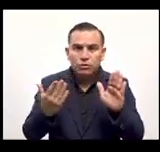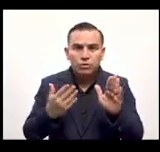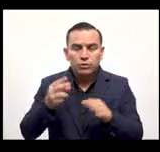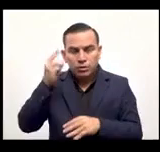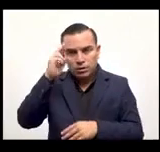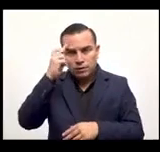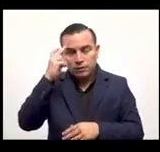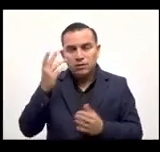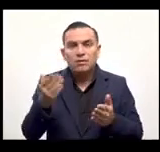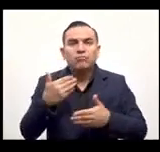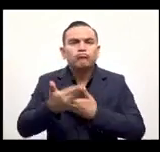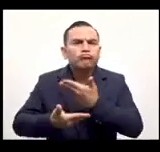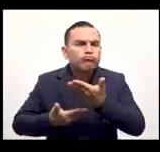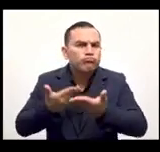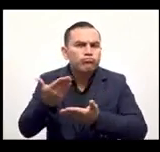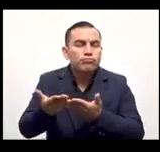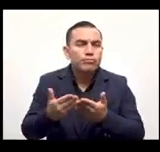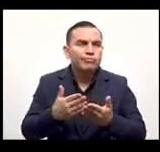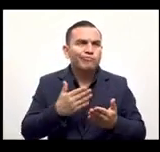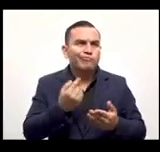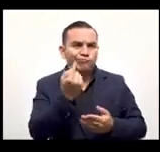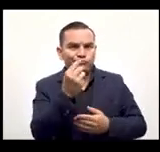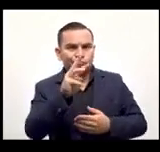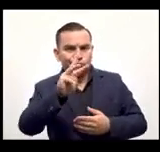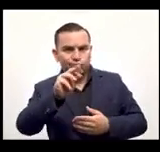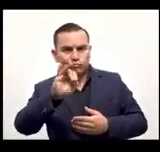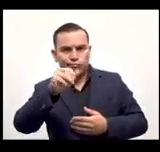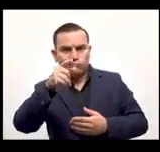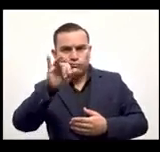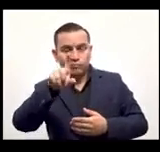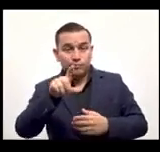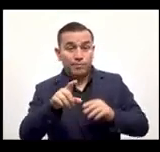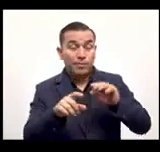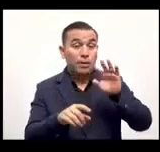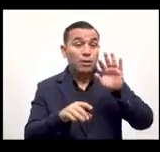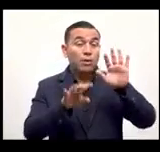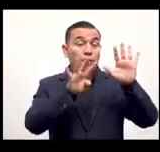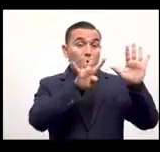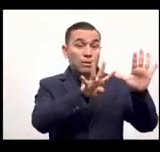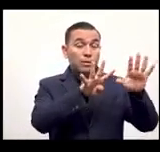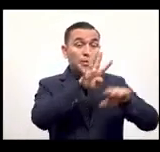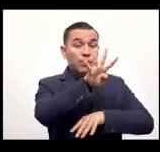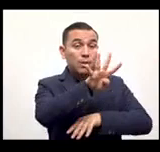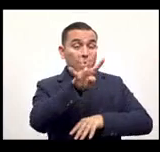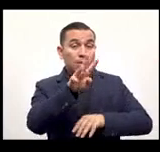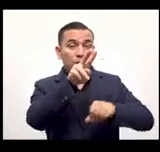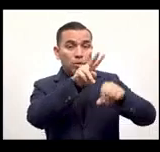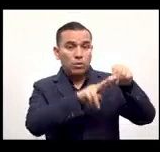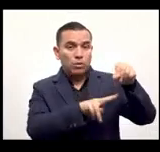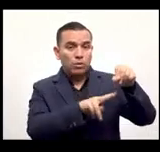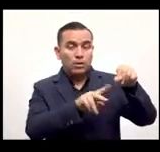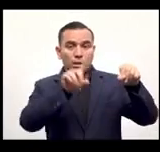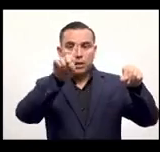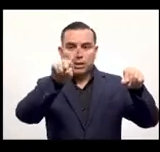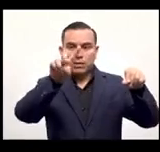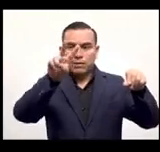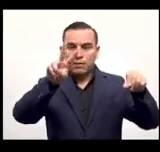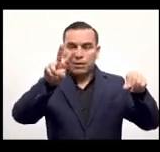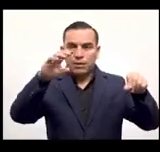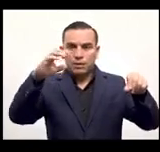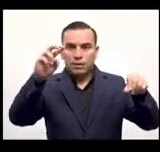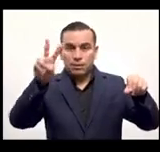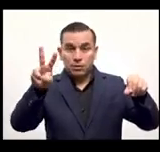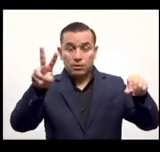transacciones pero luego de todas estas transacciones Miguel tiene 944 dólares en dólares y tiene